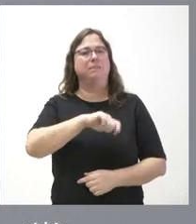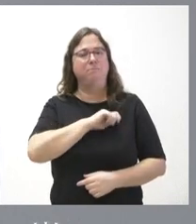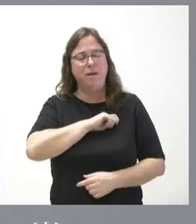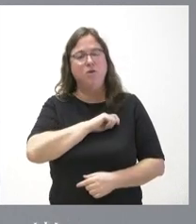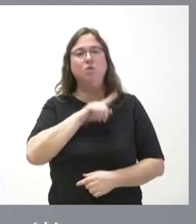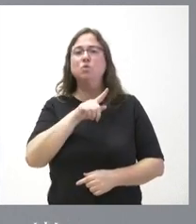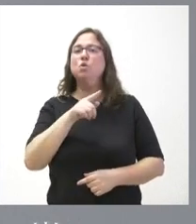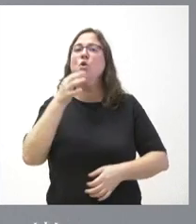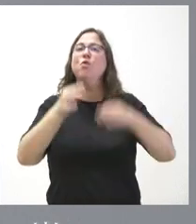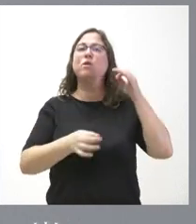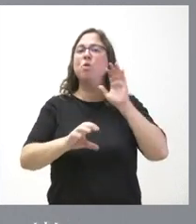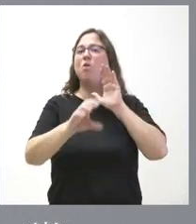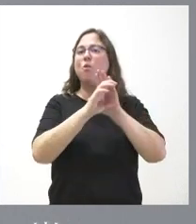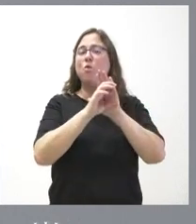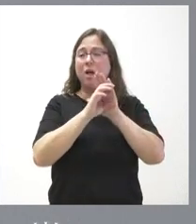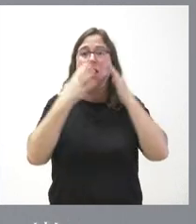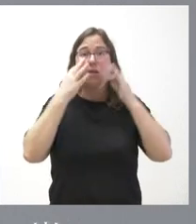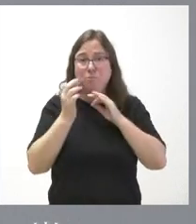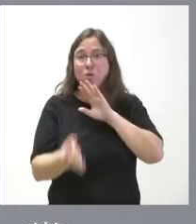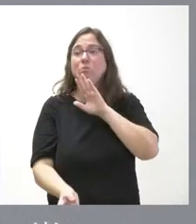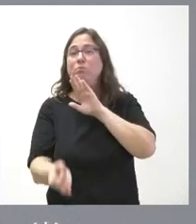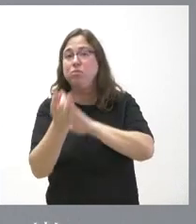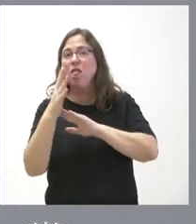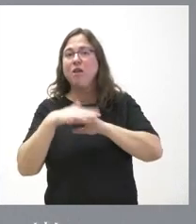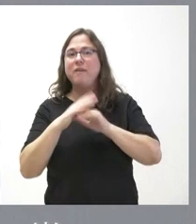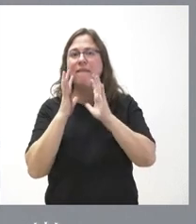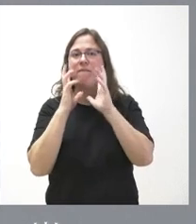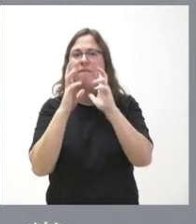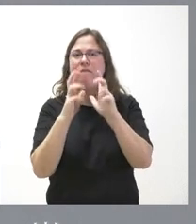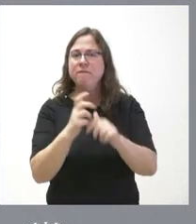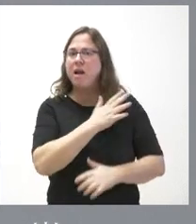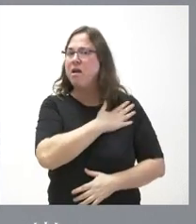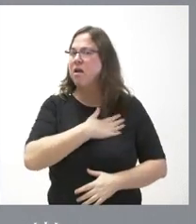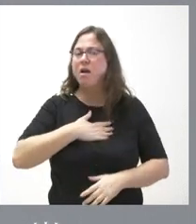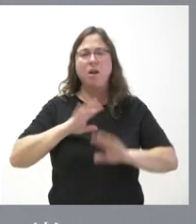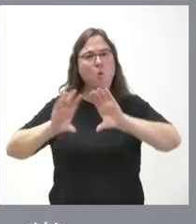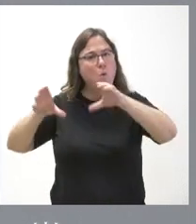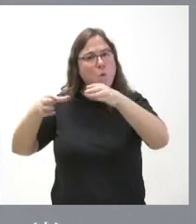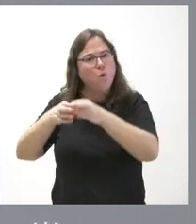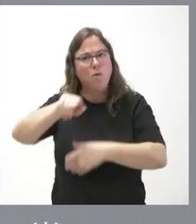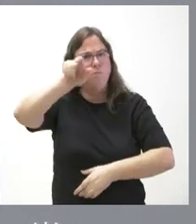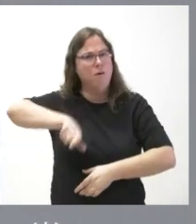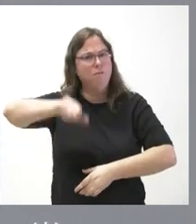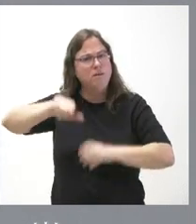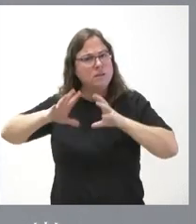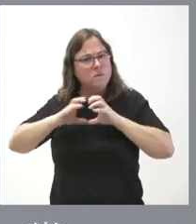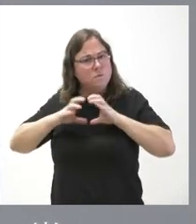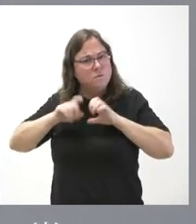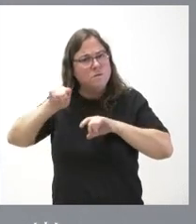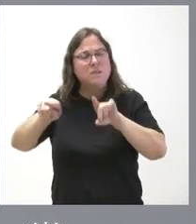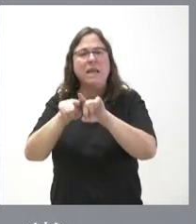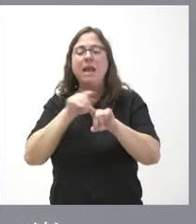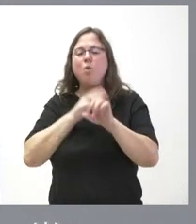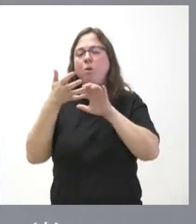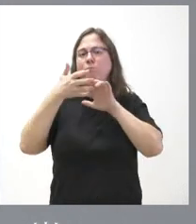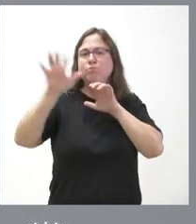no tiene su origen en donde realmente lo tiene, que es en la ambición desmedida de un grupo de personas que bajo la idea del